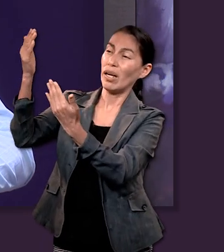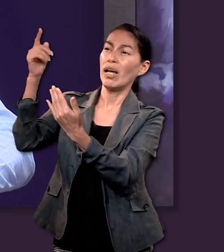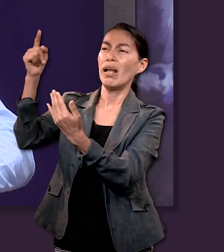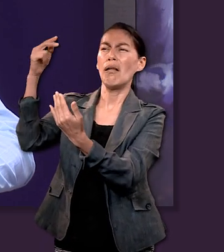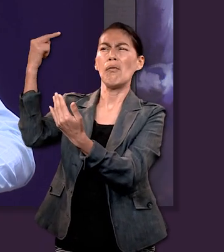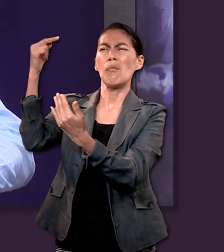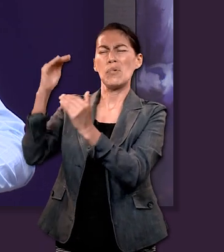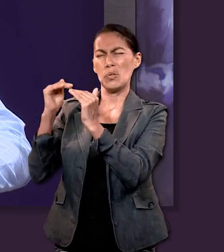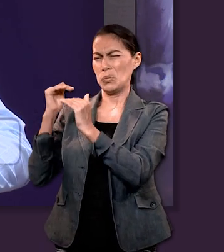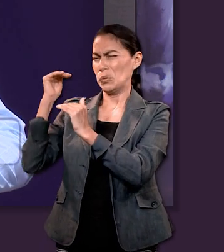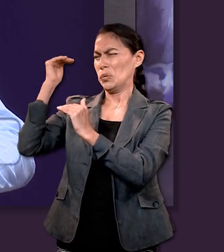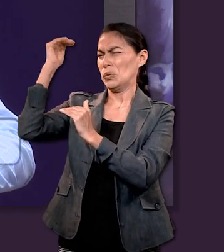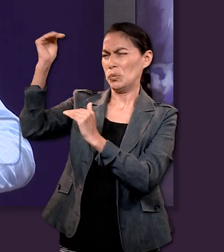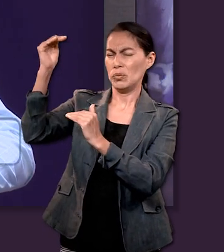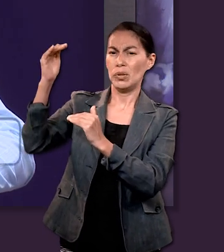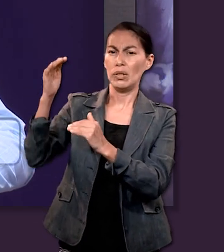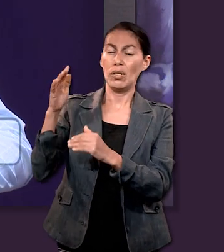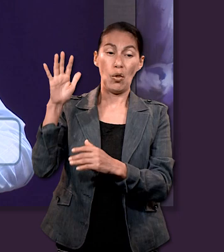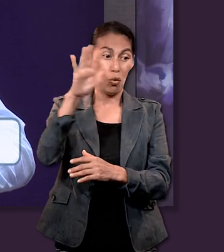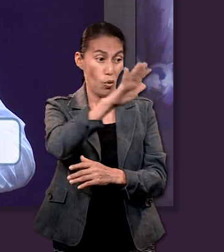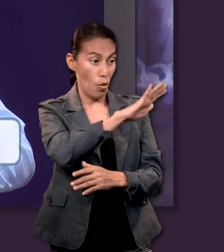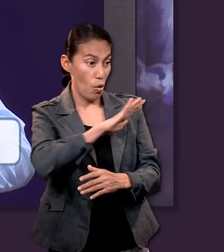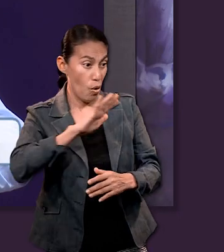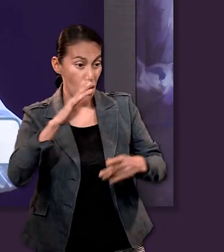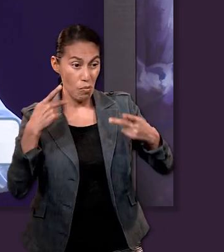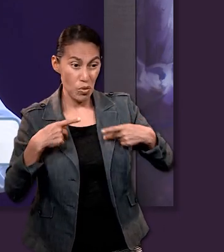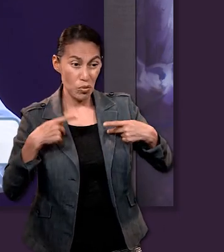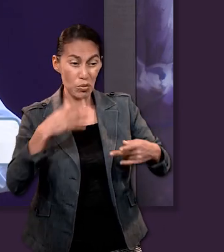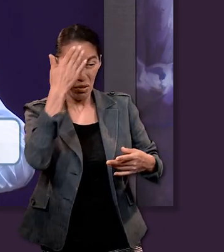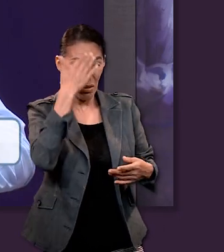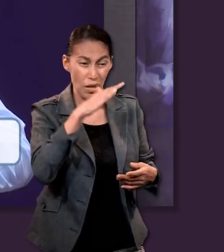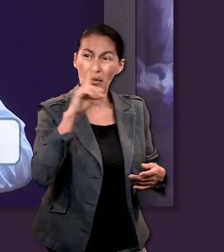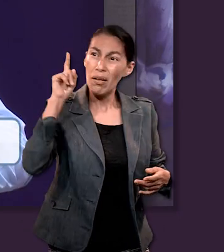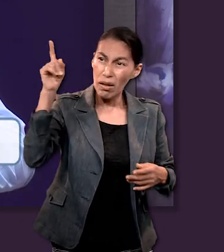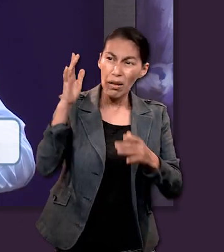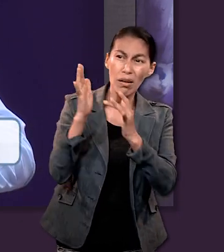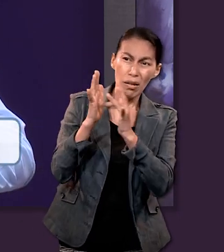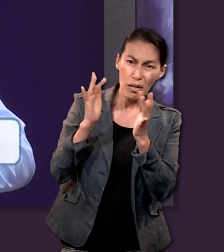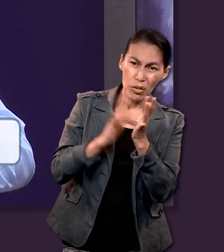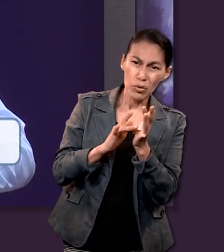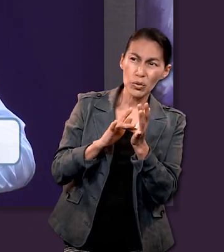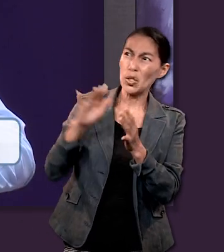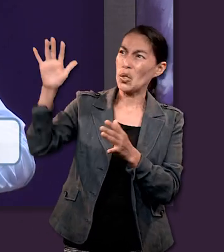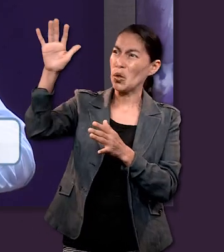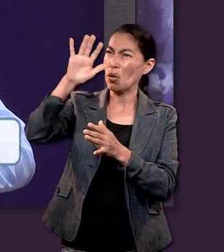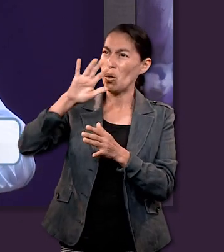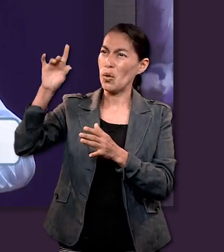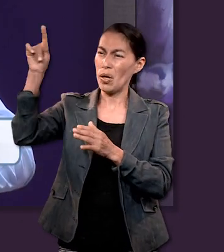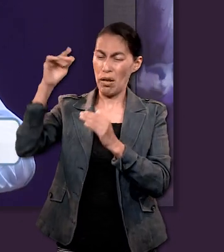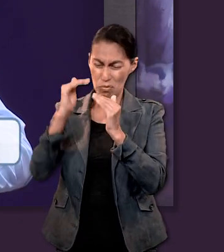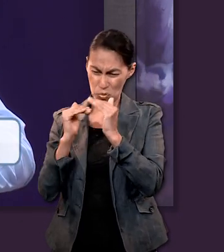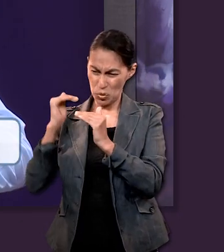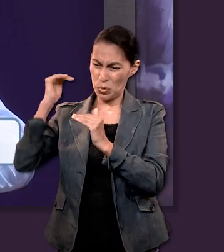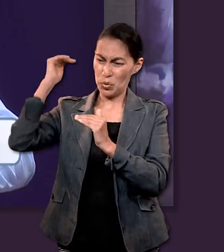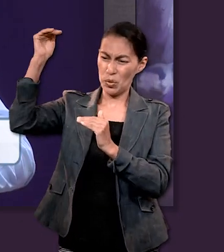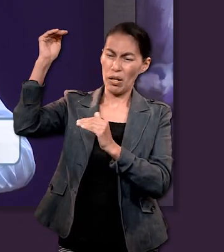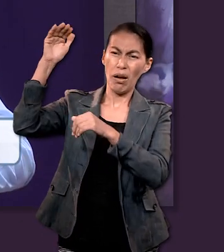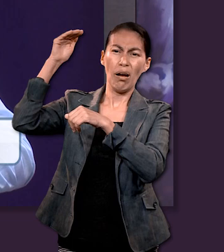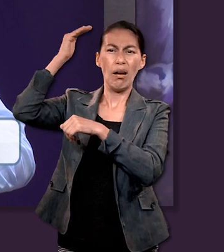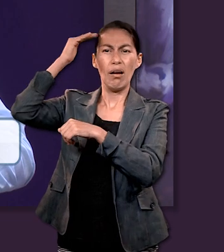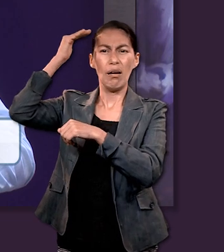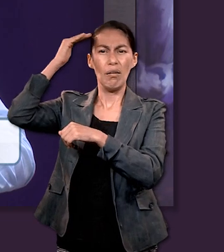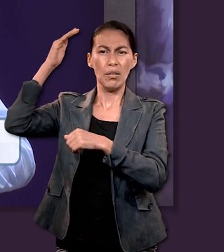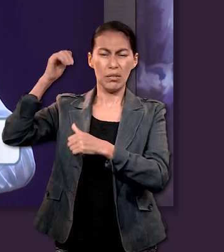todo nombre que se nombra no sólo en este siglo sino también en el venidero y sometió todas las cosas bajo sus pies